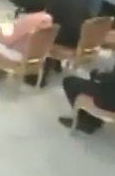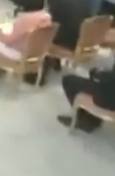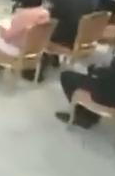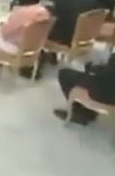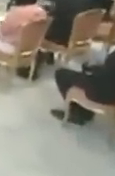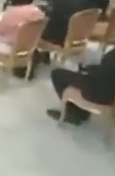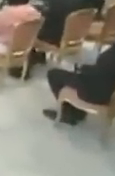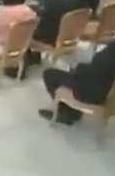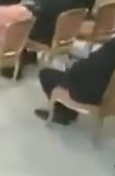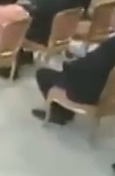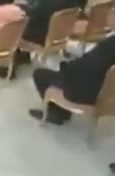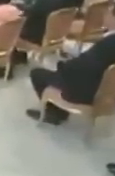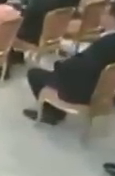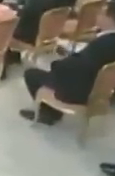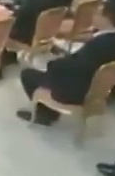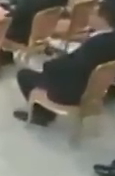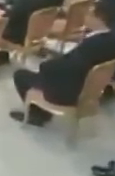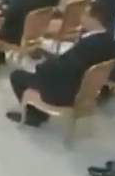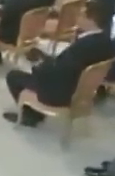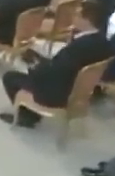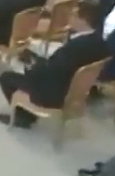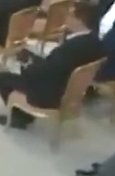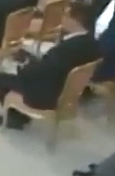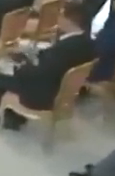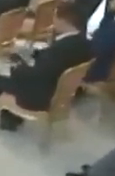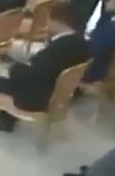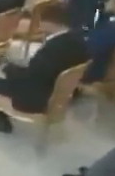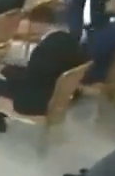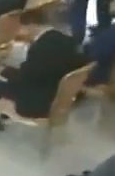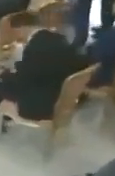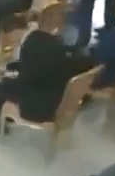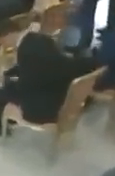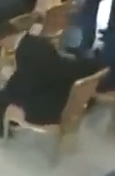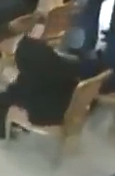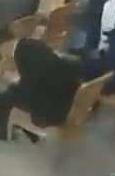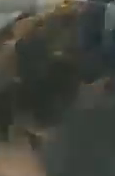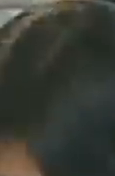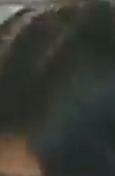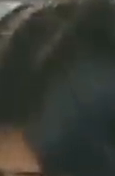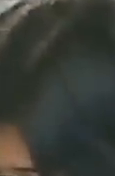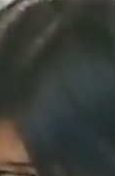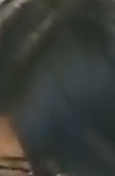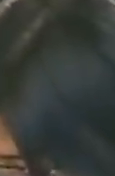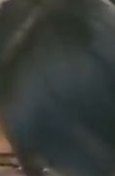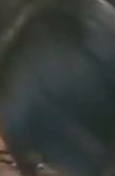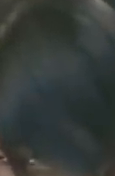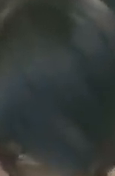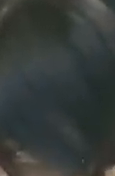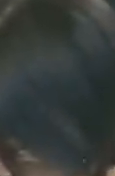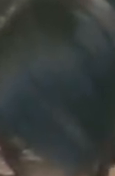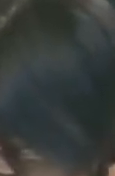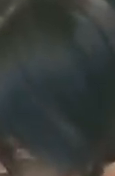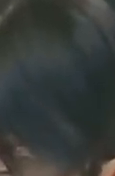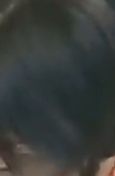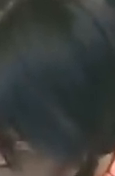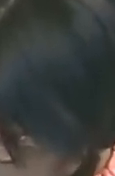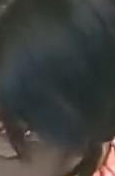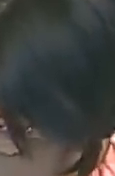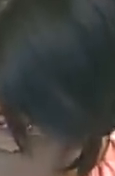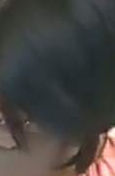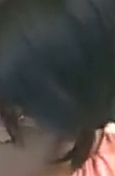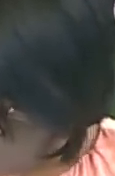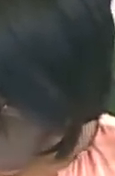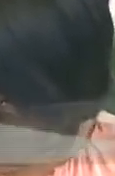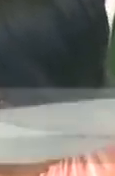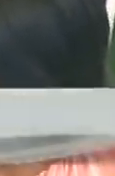tardes. Sean bienvenidos a este acto con motivo de la promulgación de la Ley Orgánica de